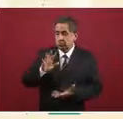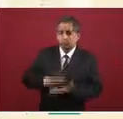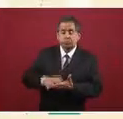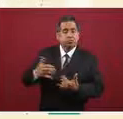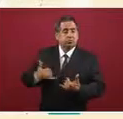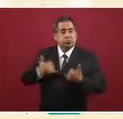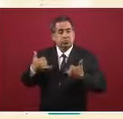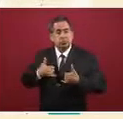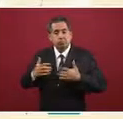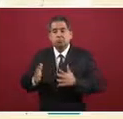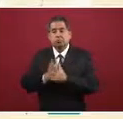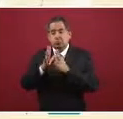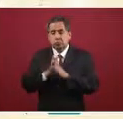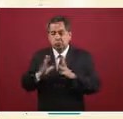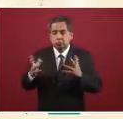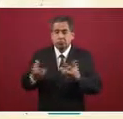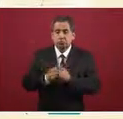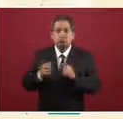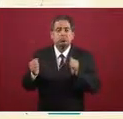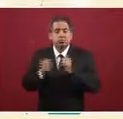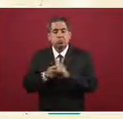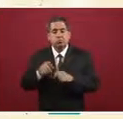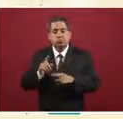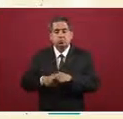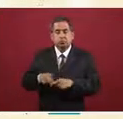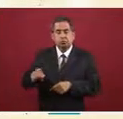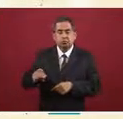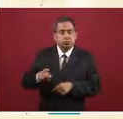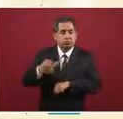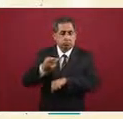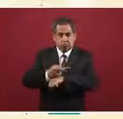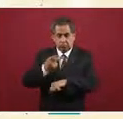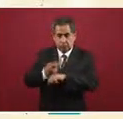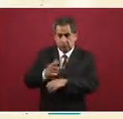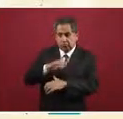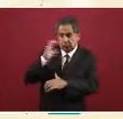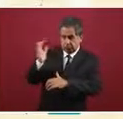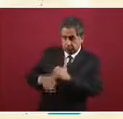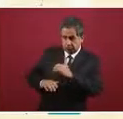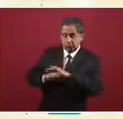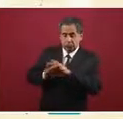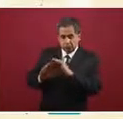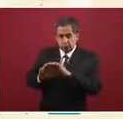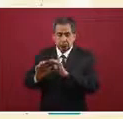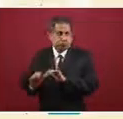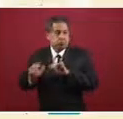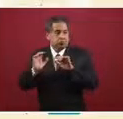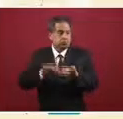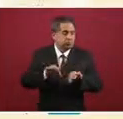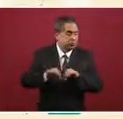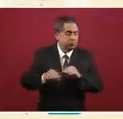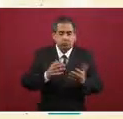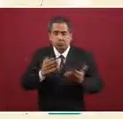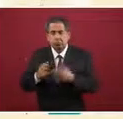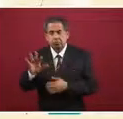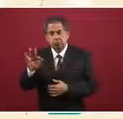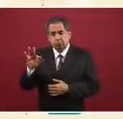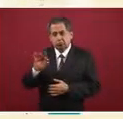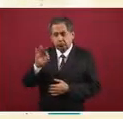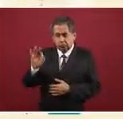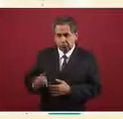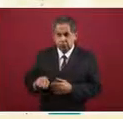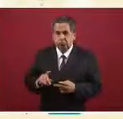han venido participando son jóvenes con bachillerato concluido, bachillerato trunco, 40 por ciento,